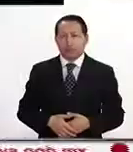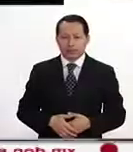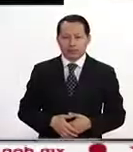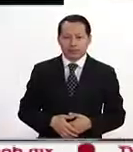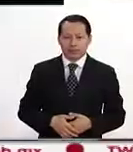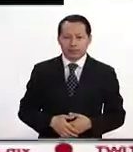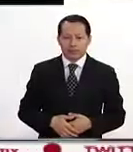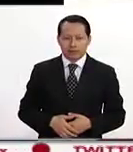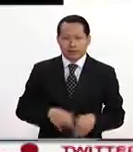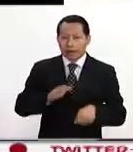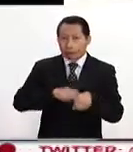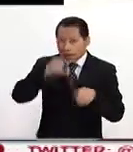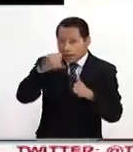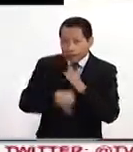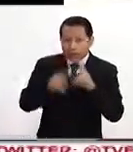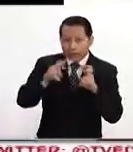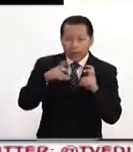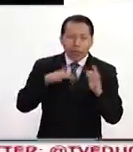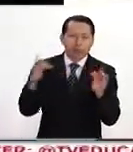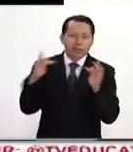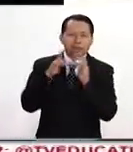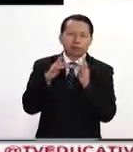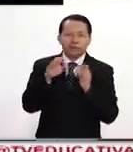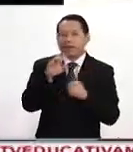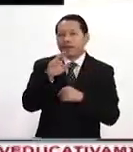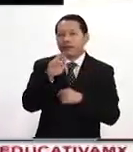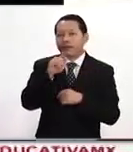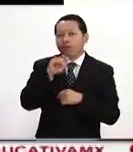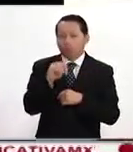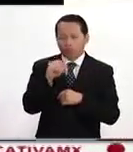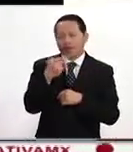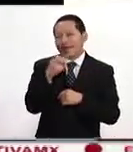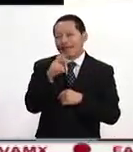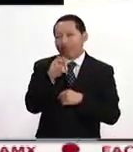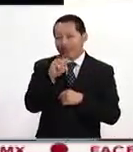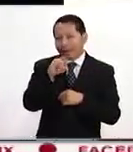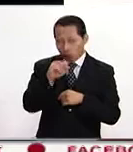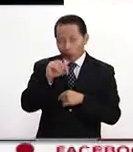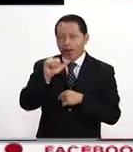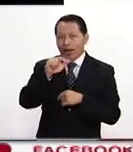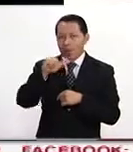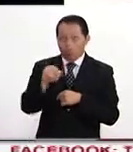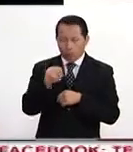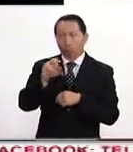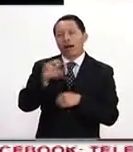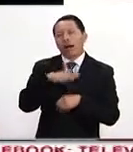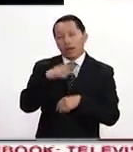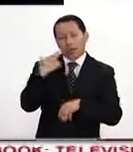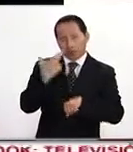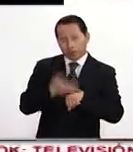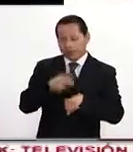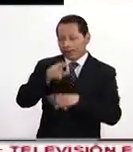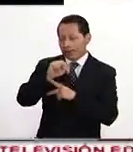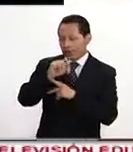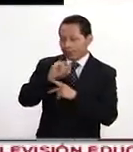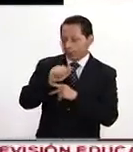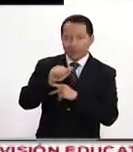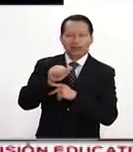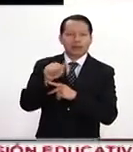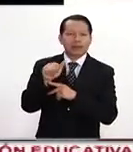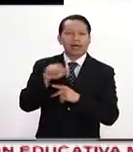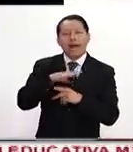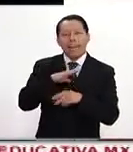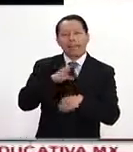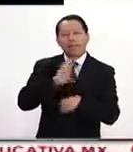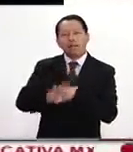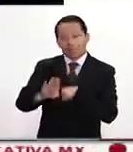Para profundizar sobre este tema nos comunicamos con Heriberto Araujo Rodríguez, corresponsal de Notimex en Brasil. Muchísimas gracias por estar nuevamente con nosotros.